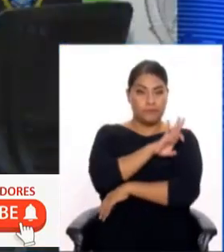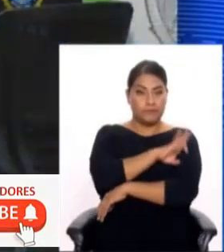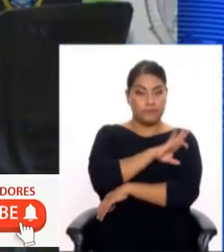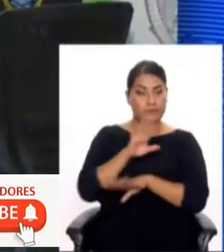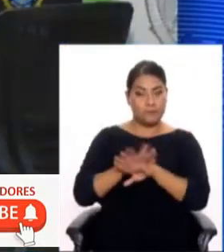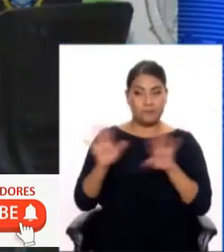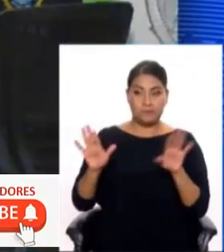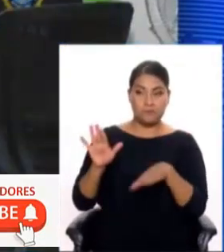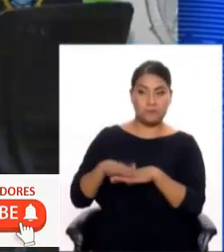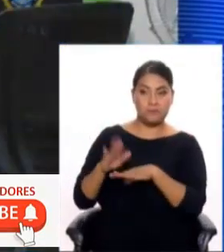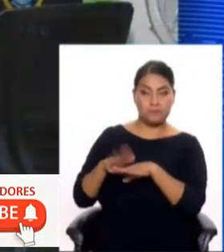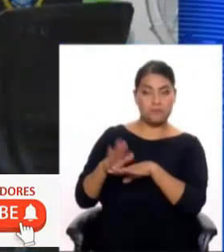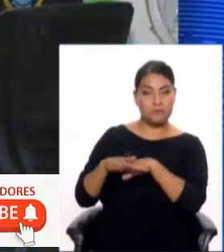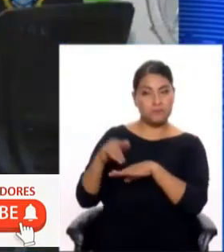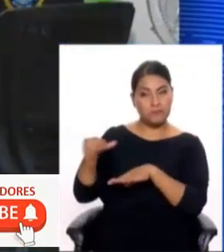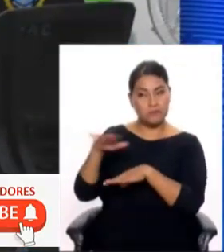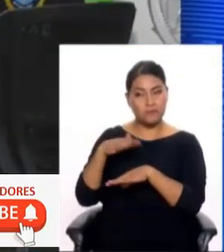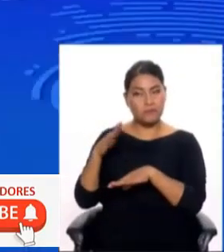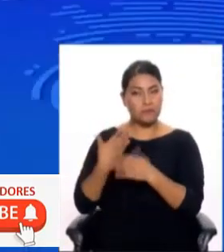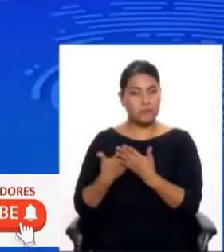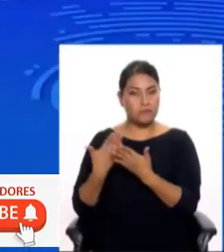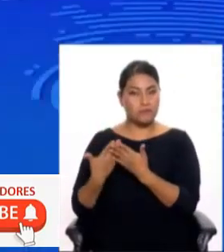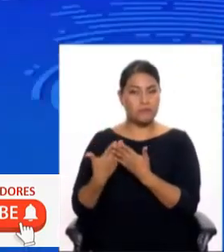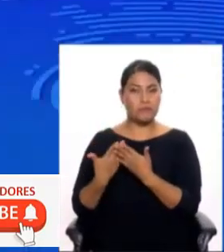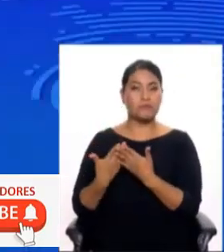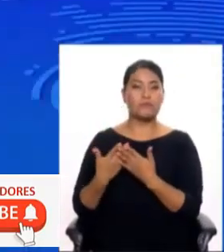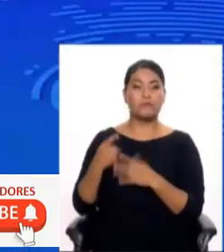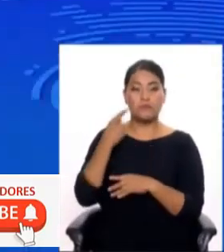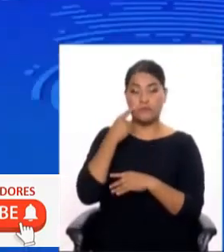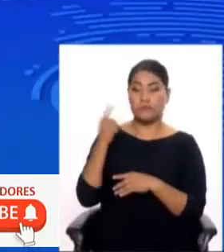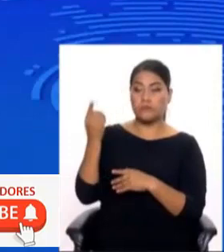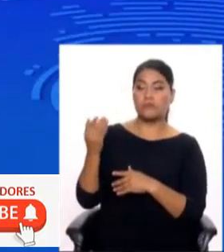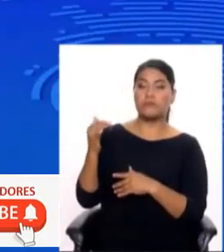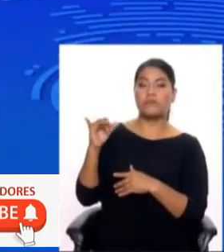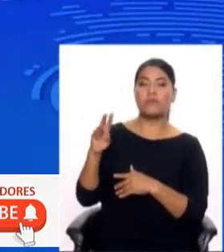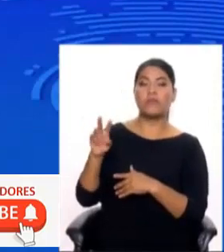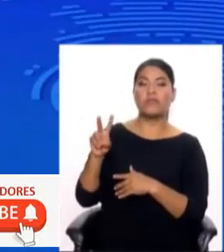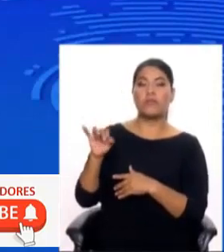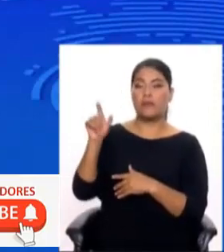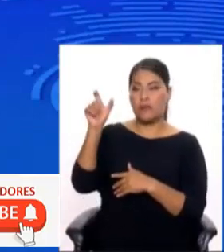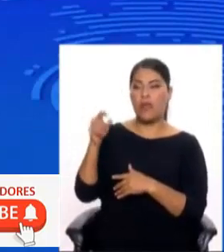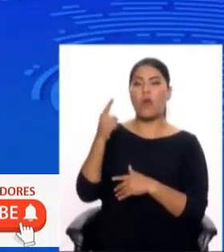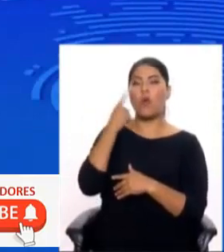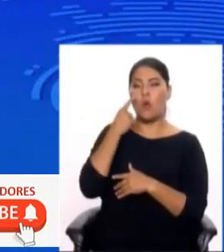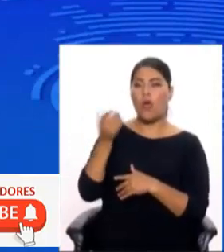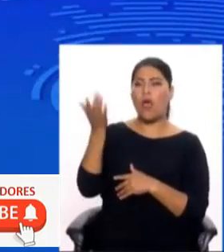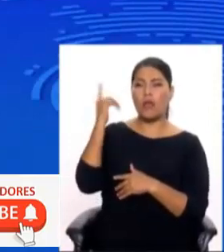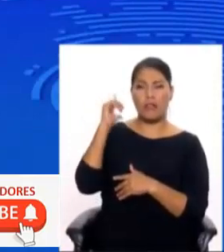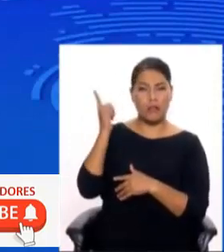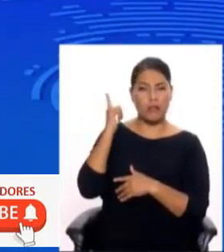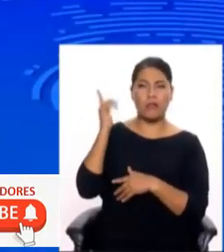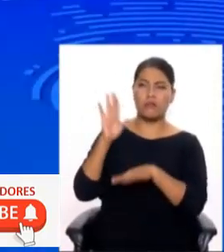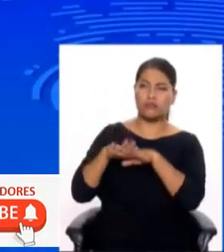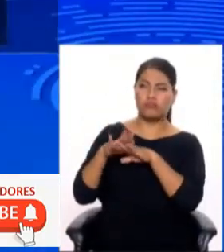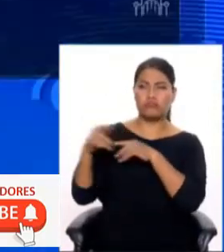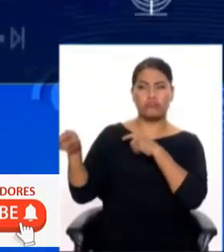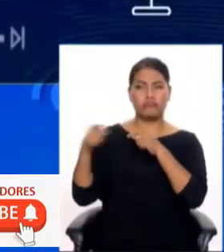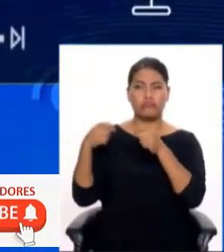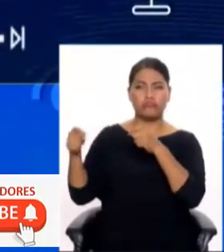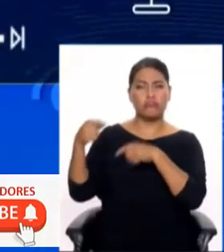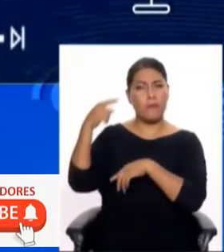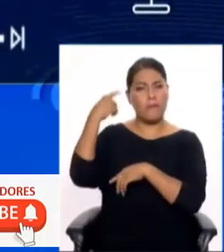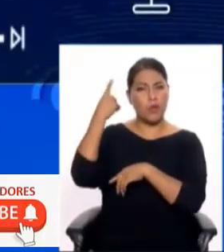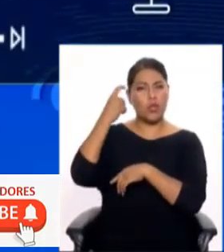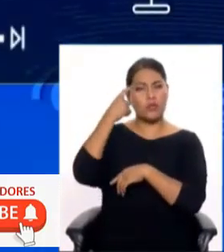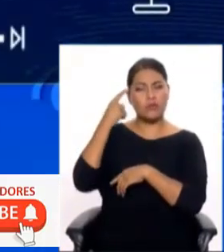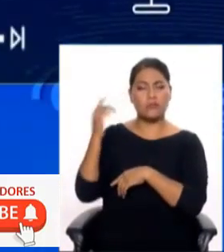comprometa al técnico de su despacho y menos a su persona. Sobre ello, Valdivia confirmó que lo conoce por ser dirigente de un gremio agrario. En